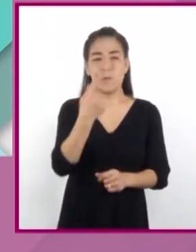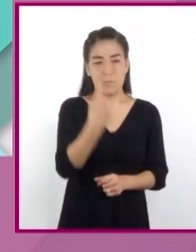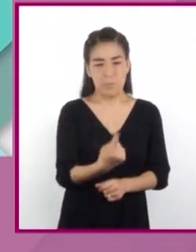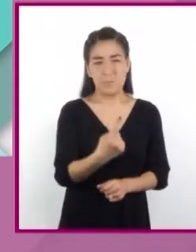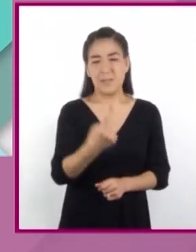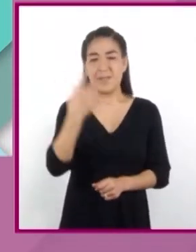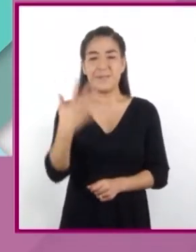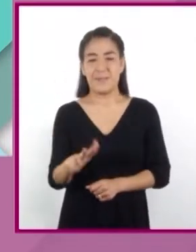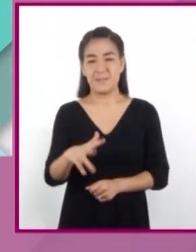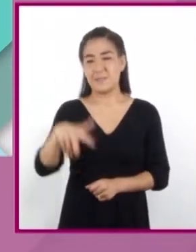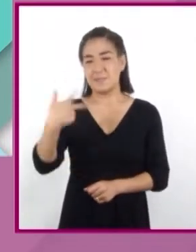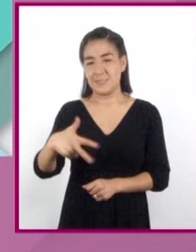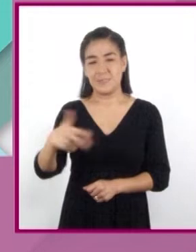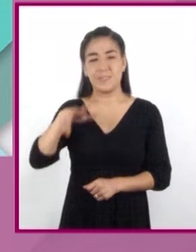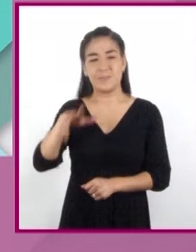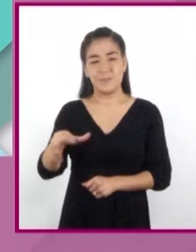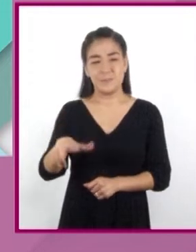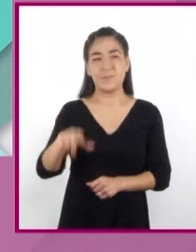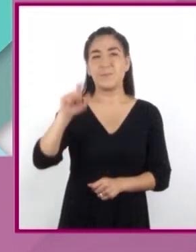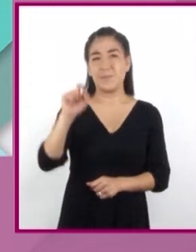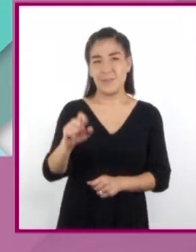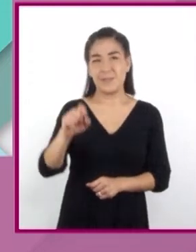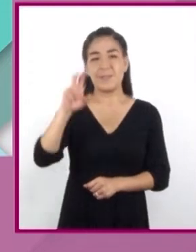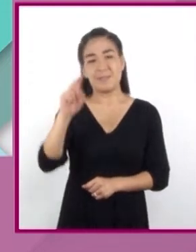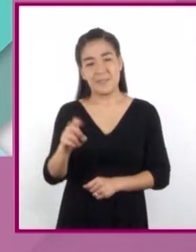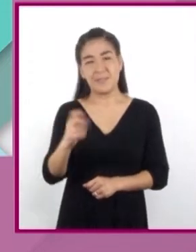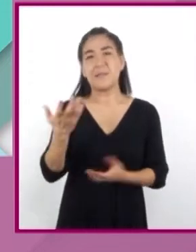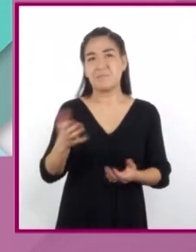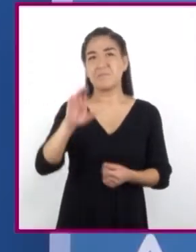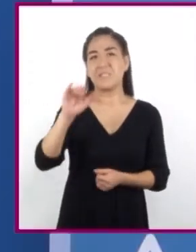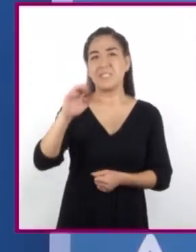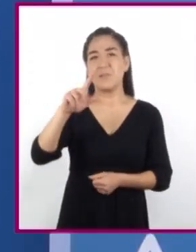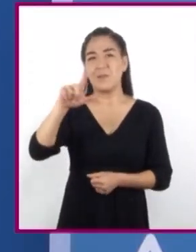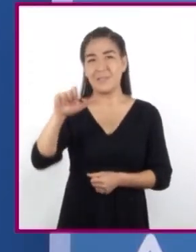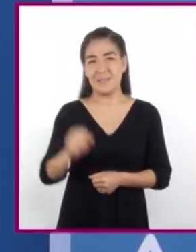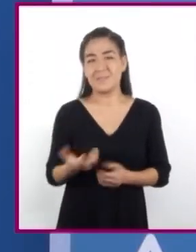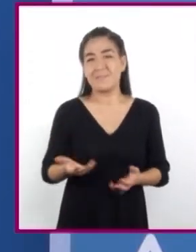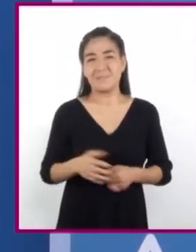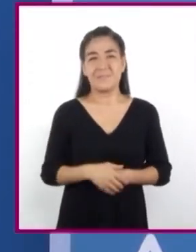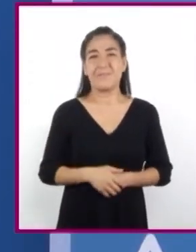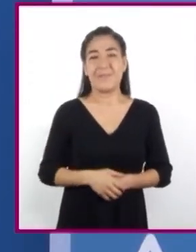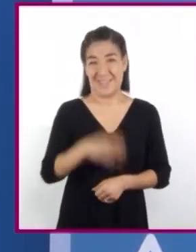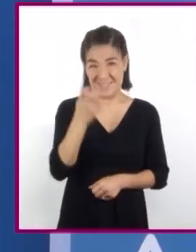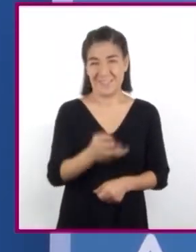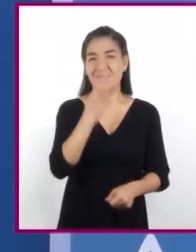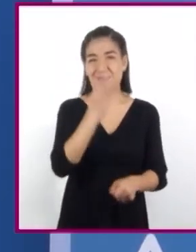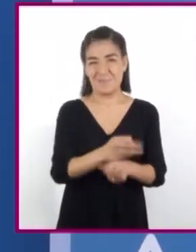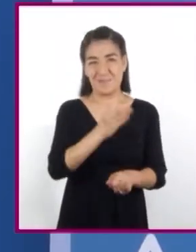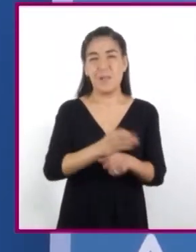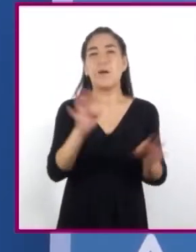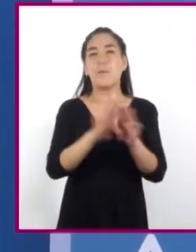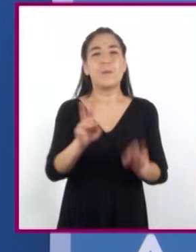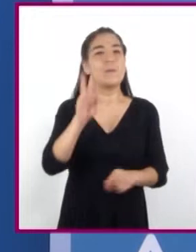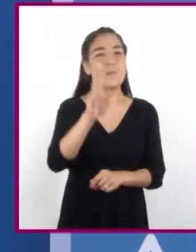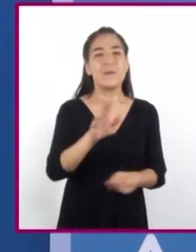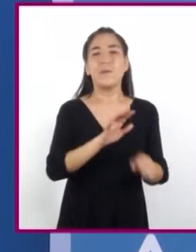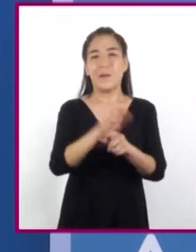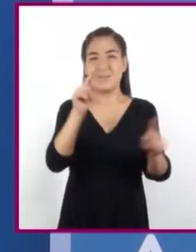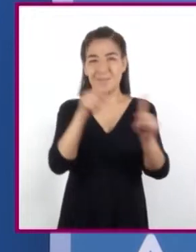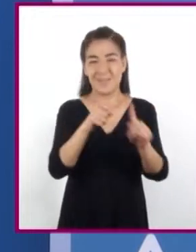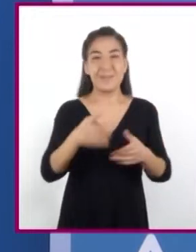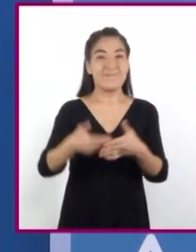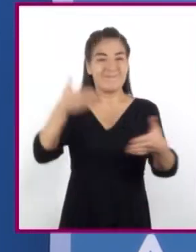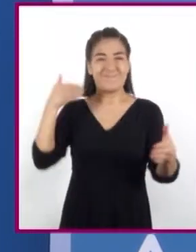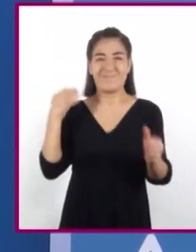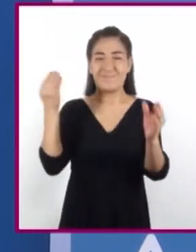10, 13, 18, 20 o 30 ciruelas? Ante esta situación y tomando como base las lecciones